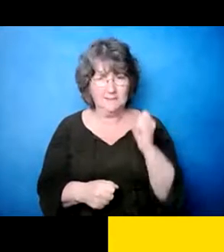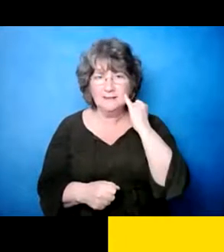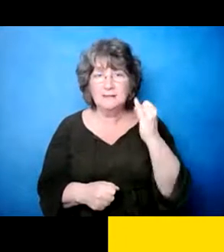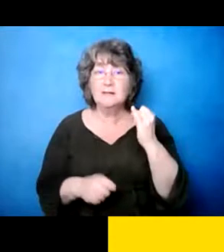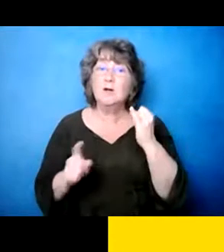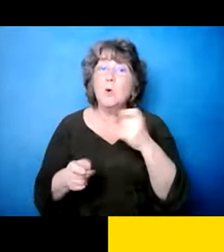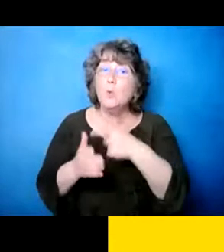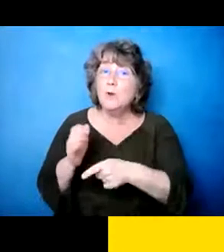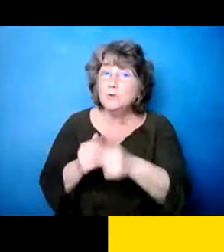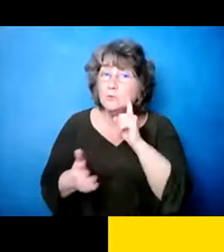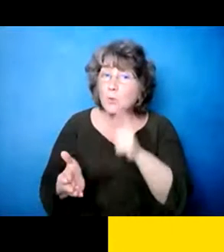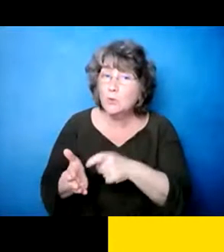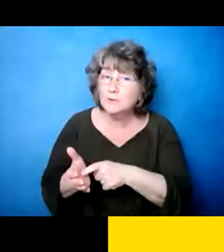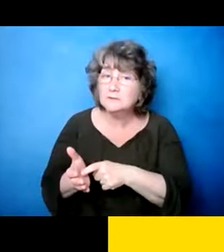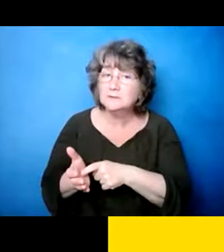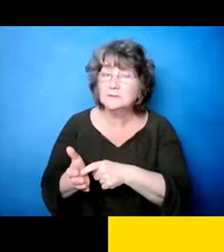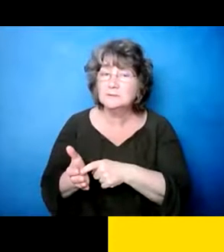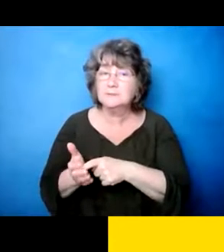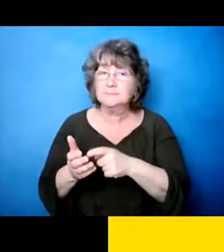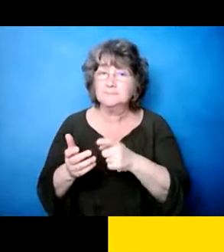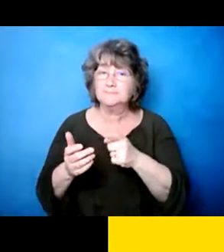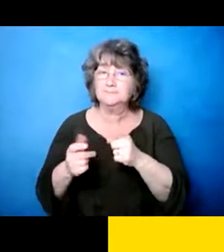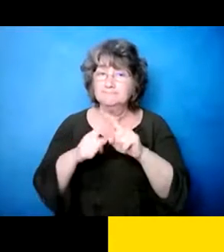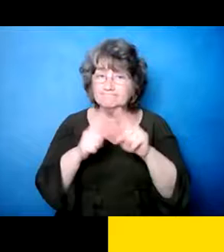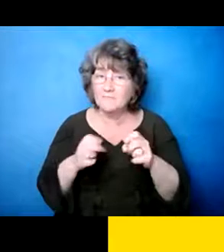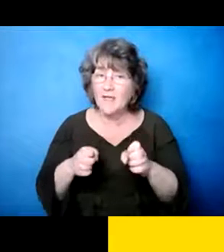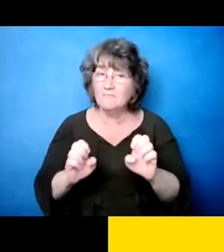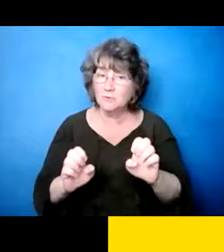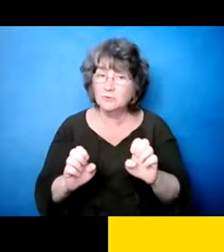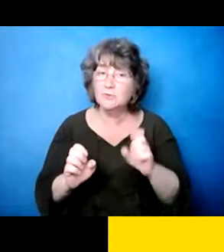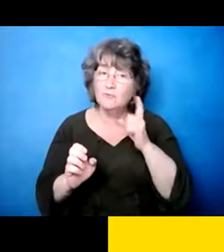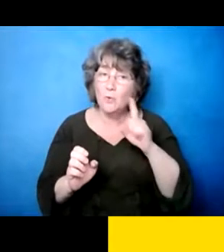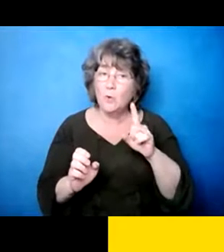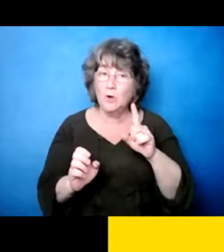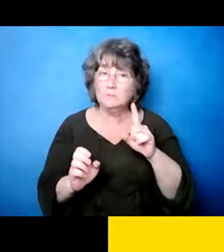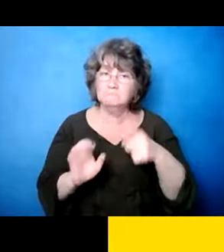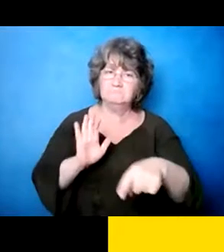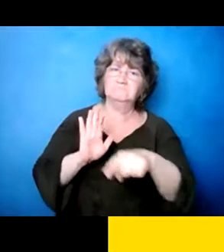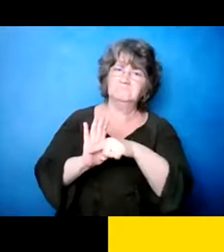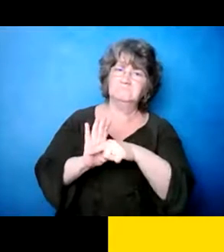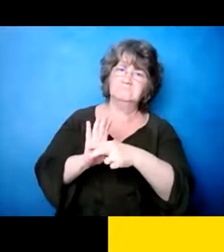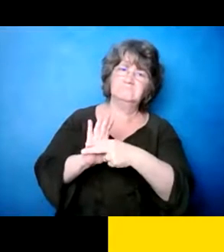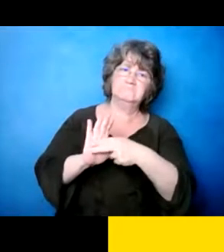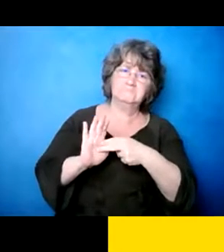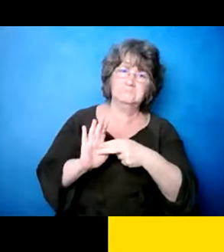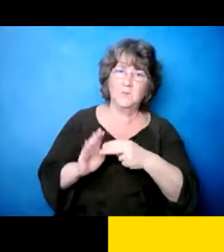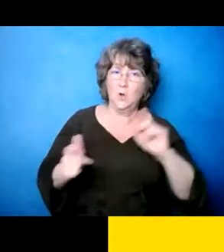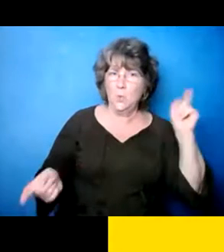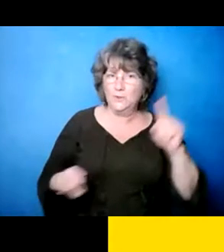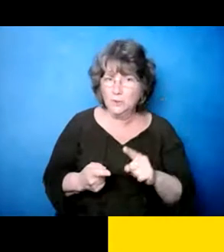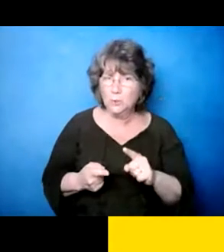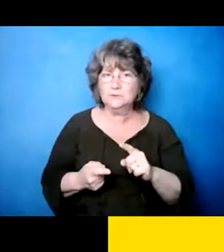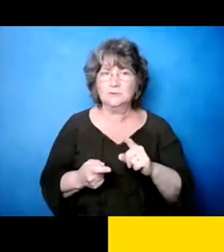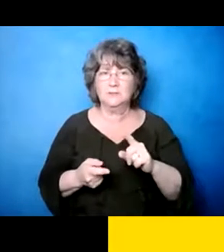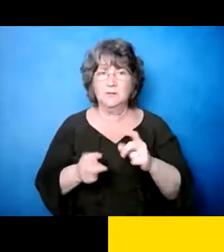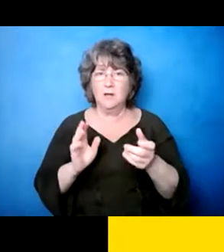esos pensamientos inconscientes. Y también, cuáles son los esfuerzos que, cómo podemos reducir ese estigma sobre el